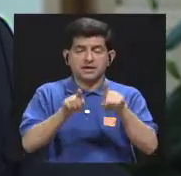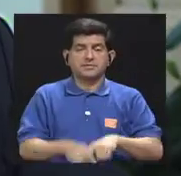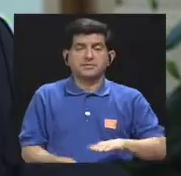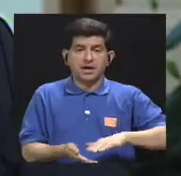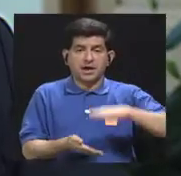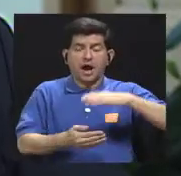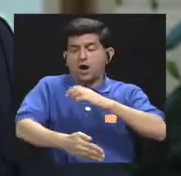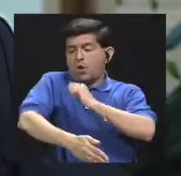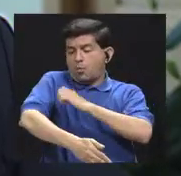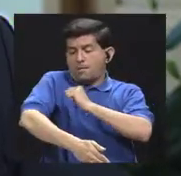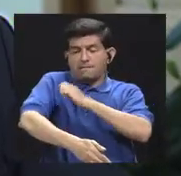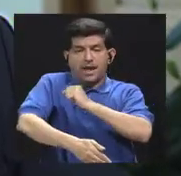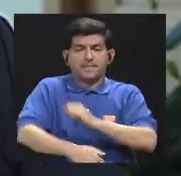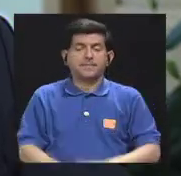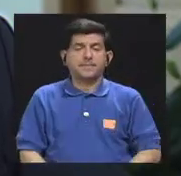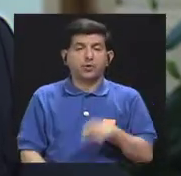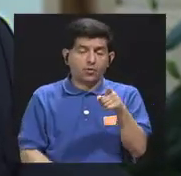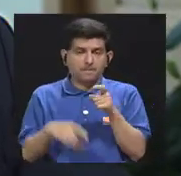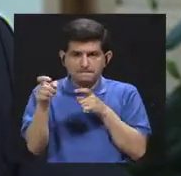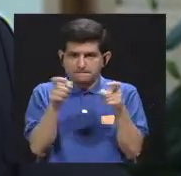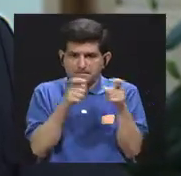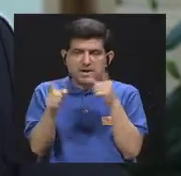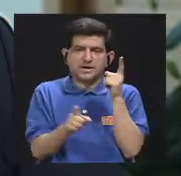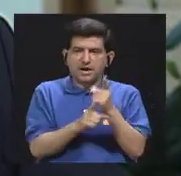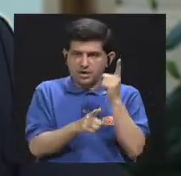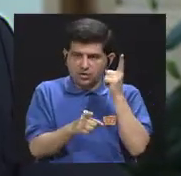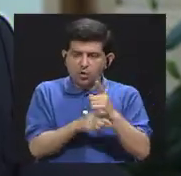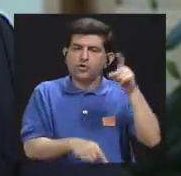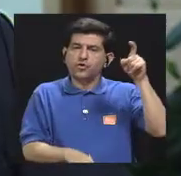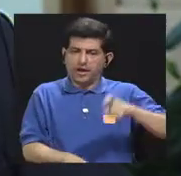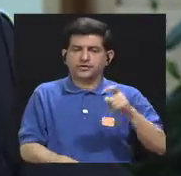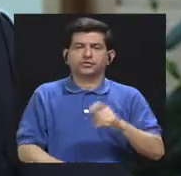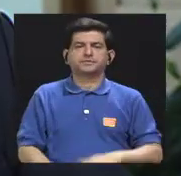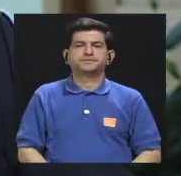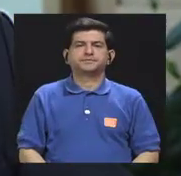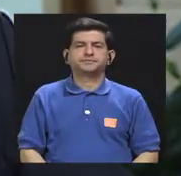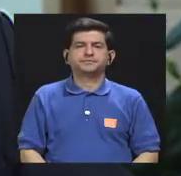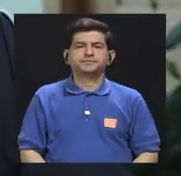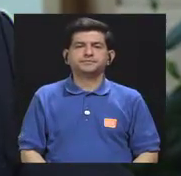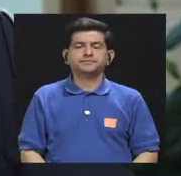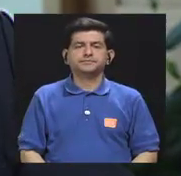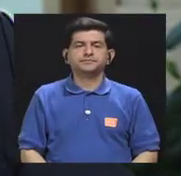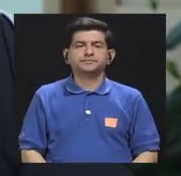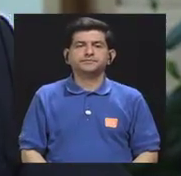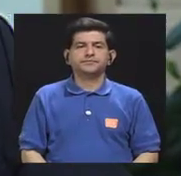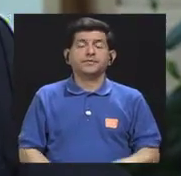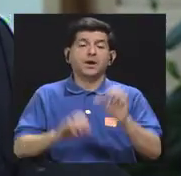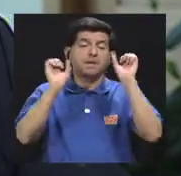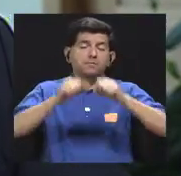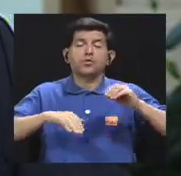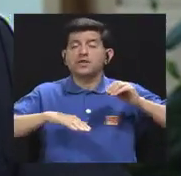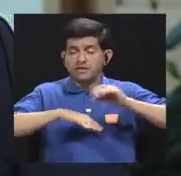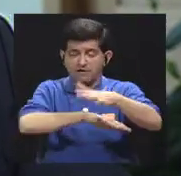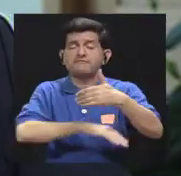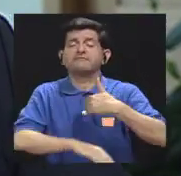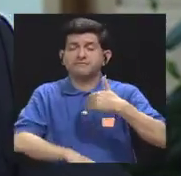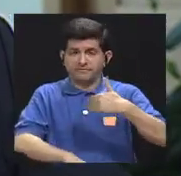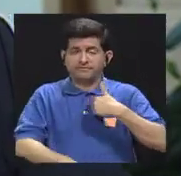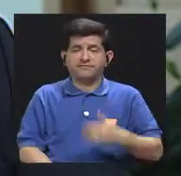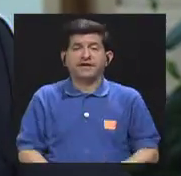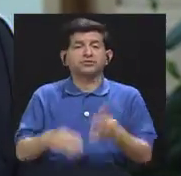la presión es el que hay que manejarlo adecuadamente y puede tener efectos